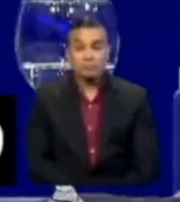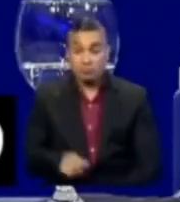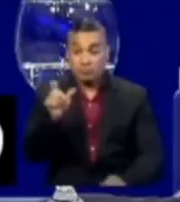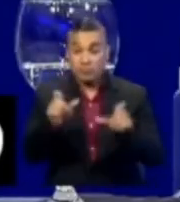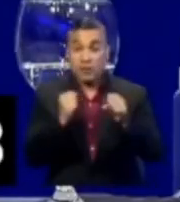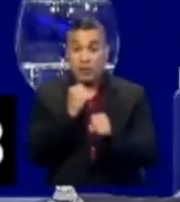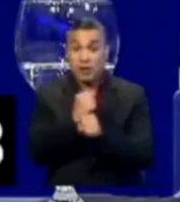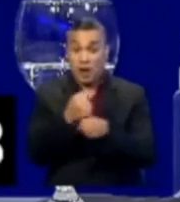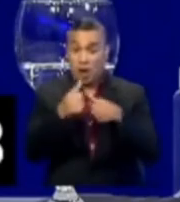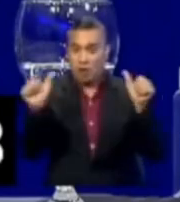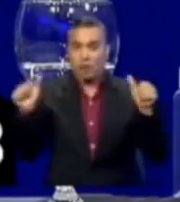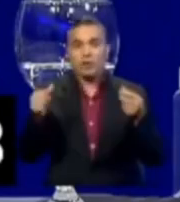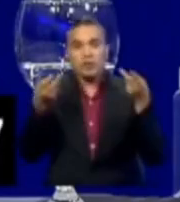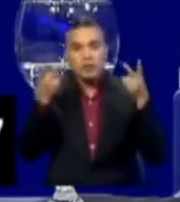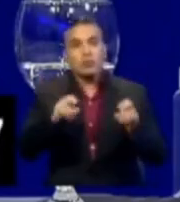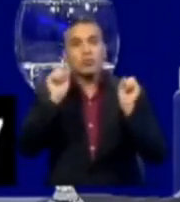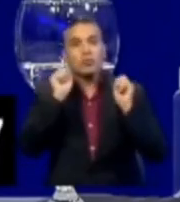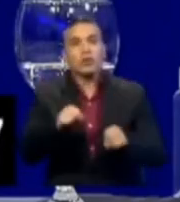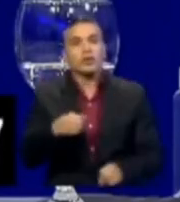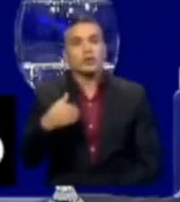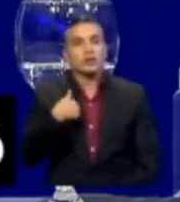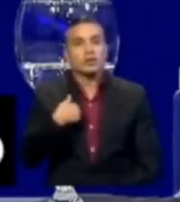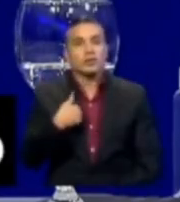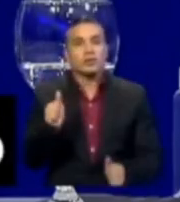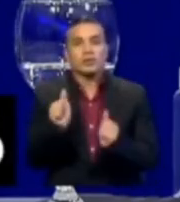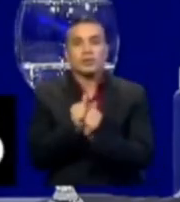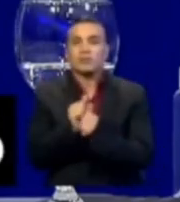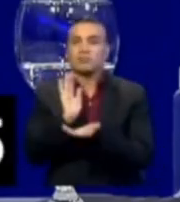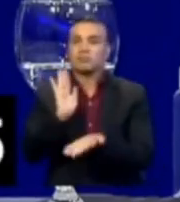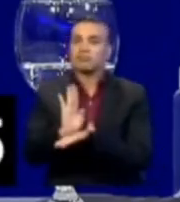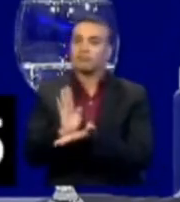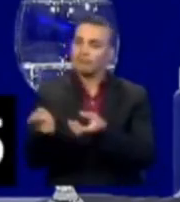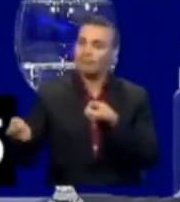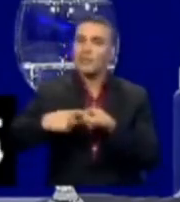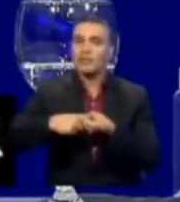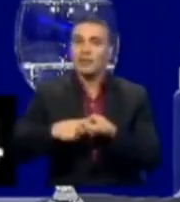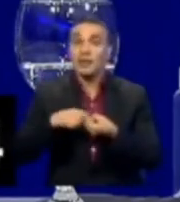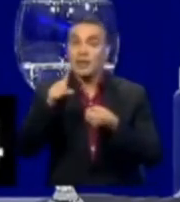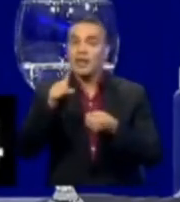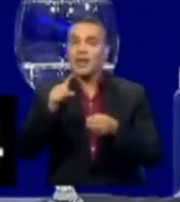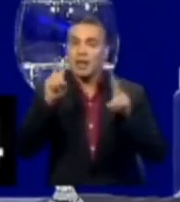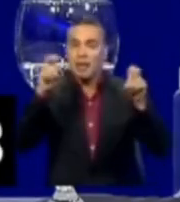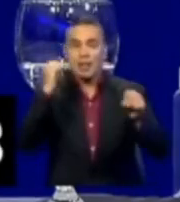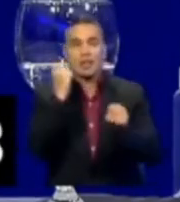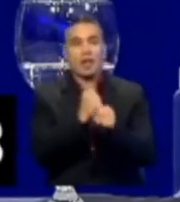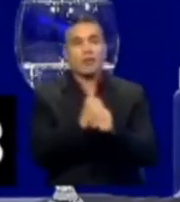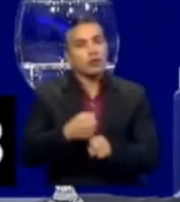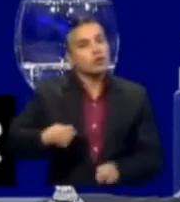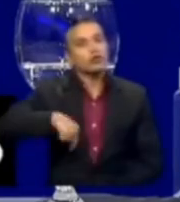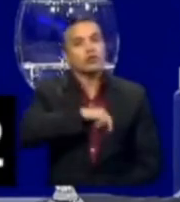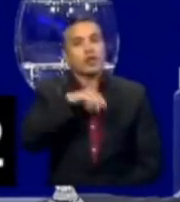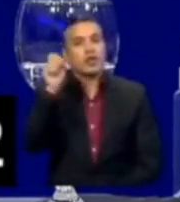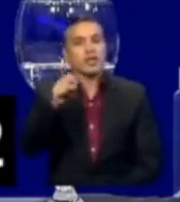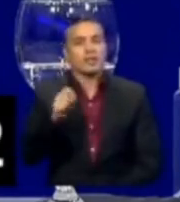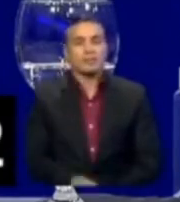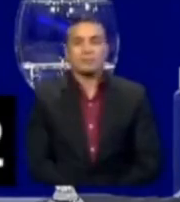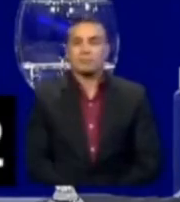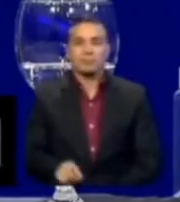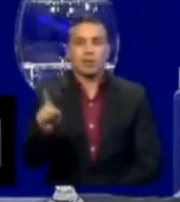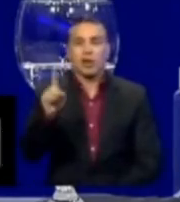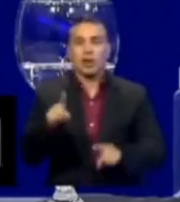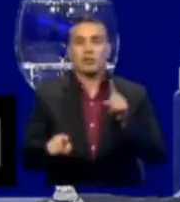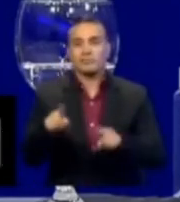trabajadores autónomos también puedan contar con seguridad social. Ese es el tipo de trabajo que necesitamos. No como